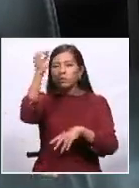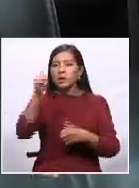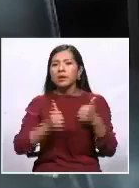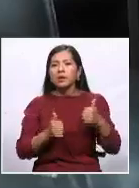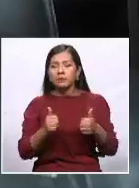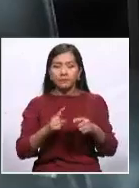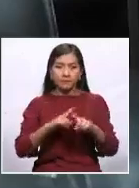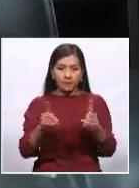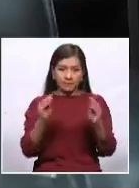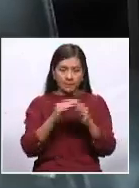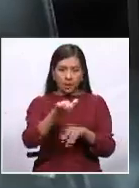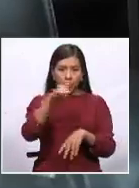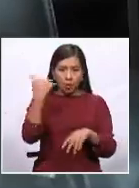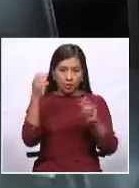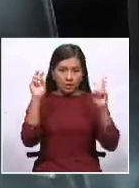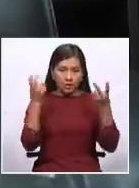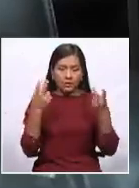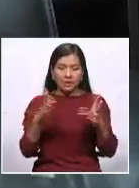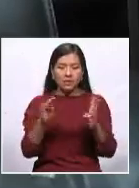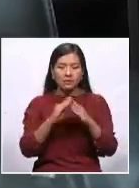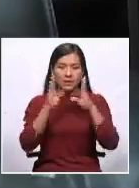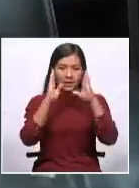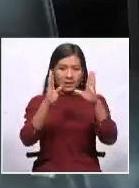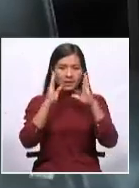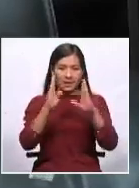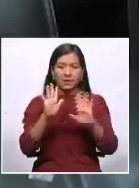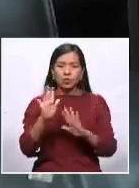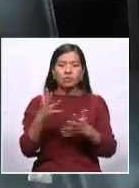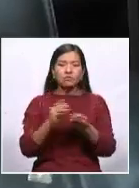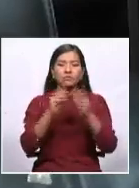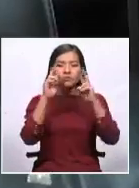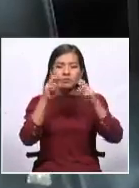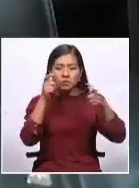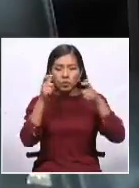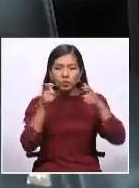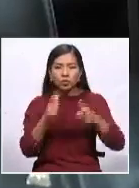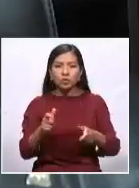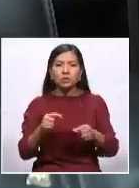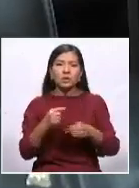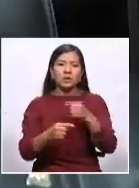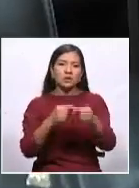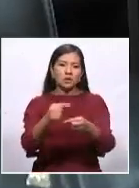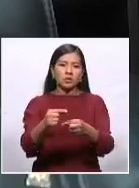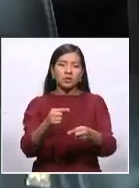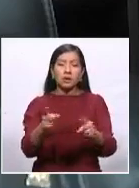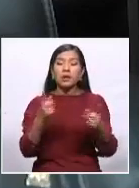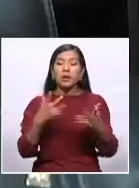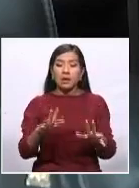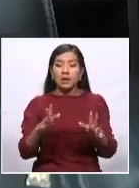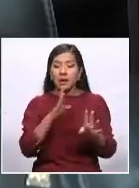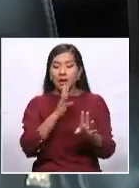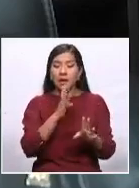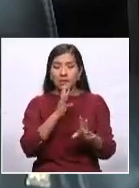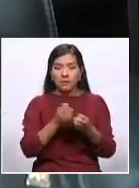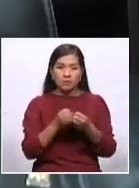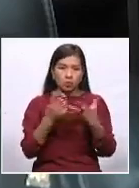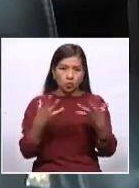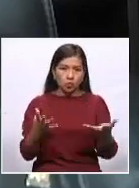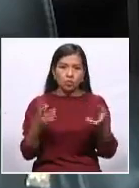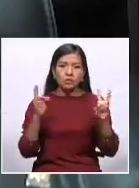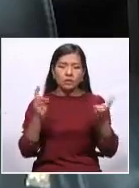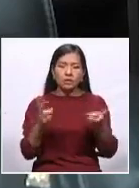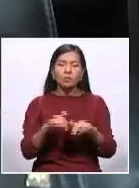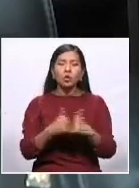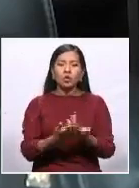Sin embargo, hay otro elemento que llama la atención que tiene que ver con la fiscalización de la gestión. Se habla mucho sobre la